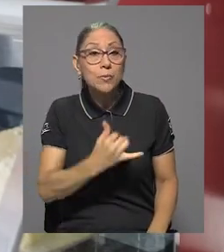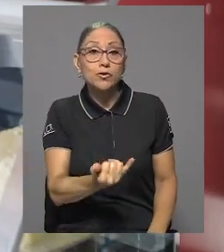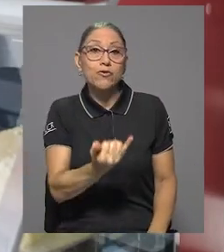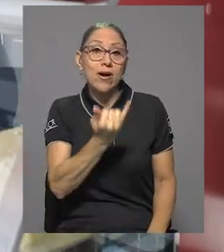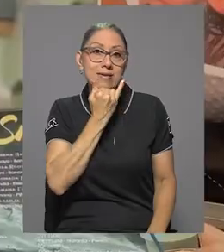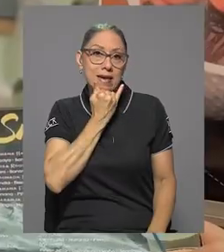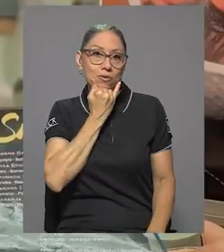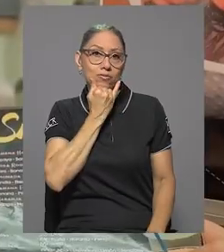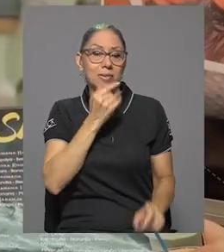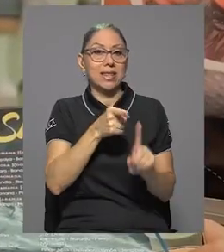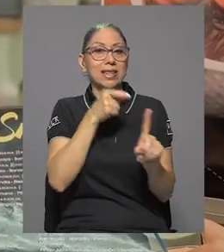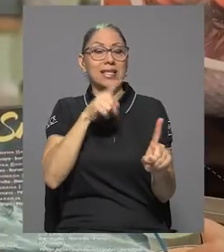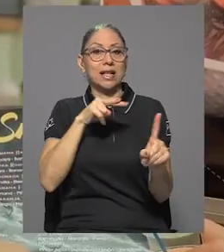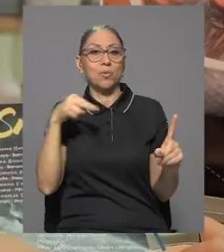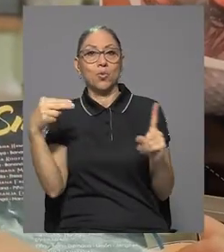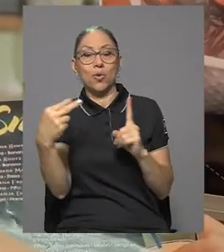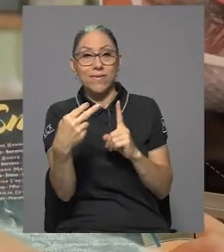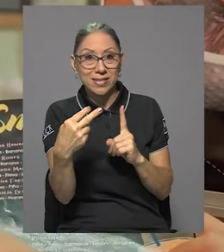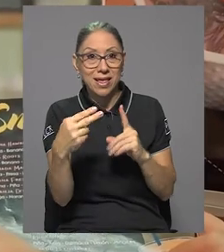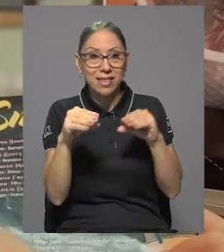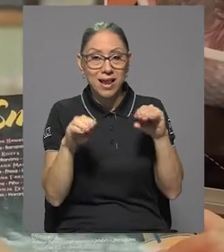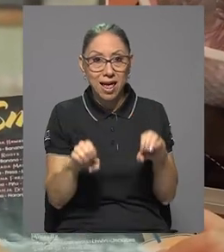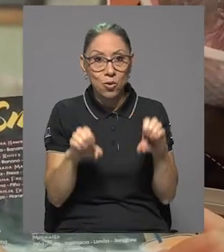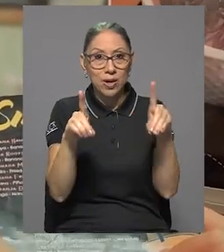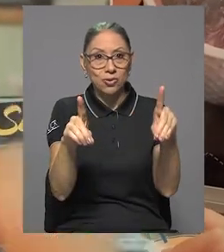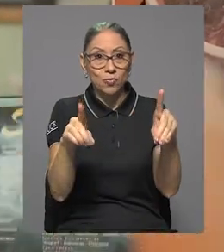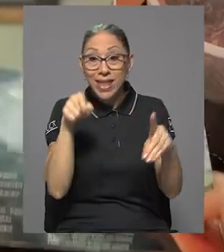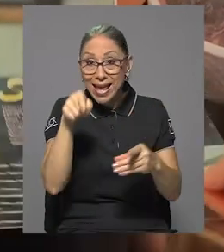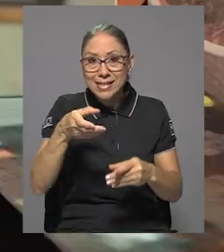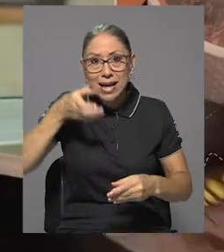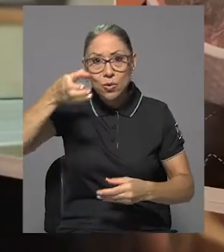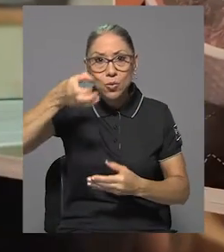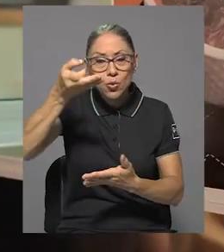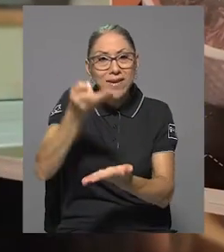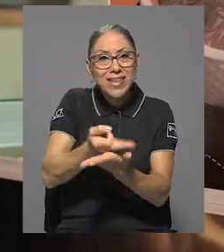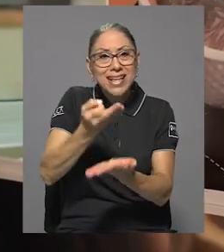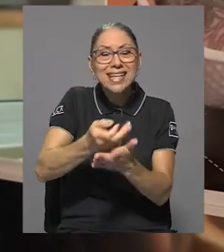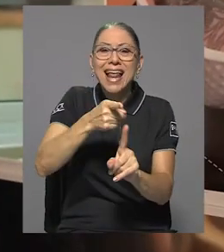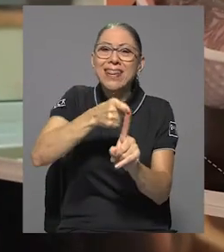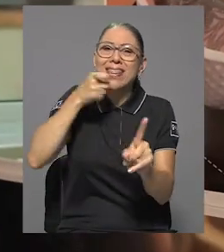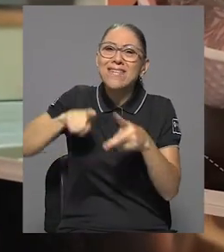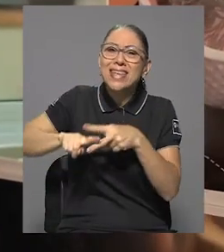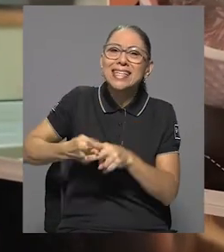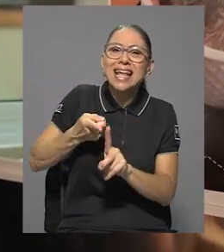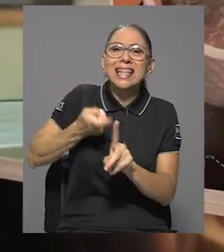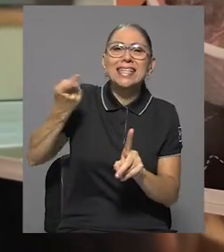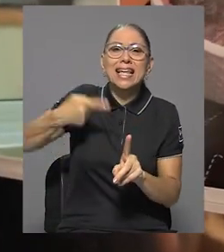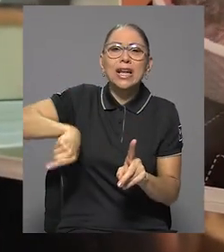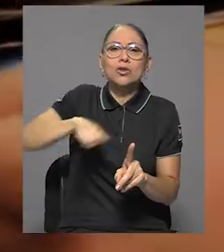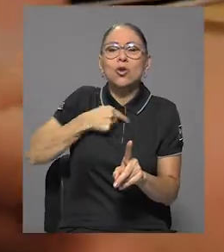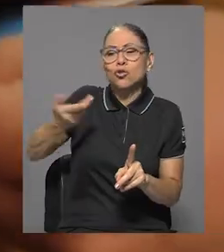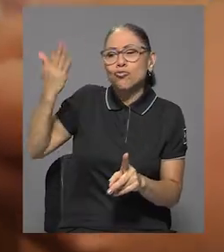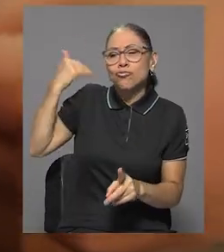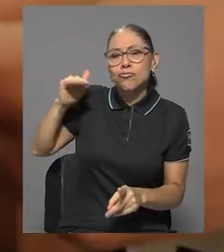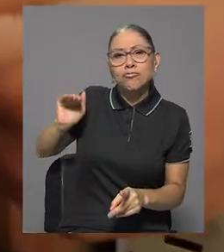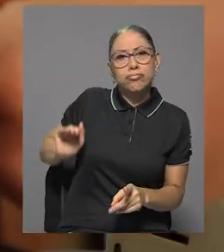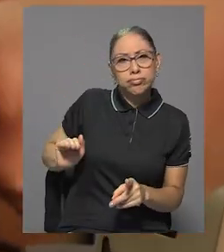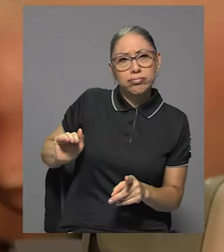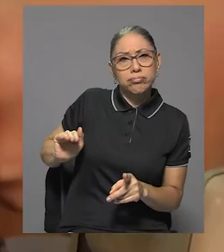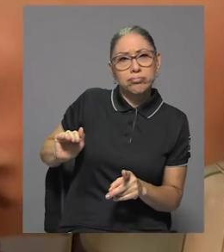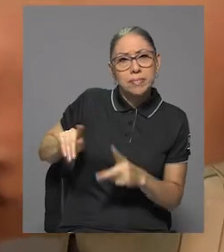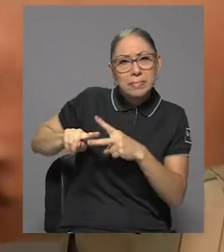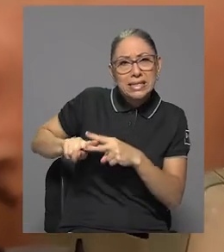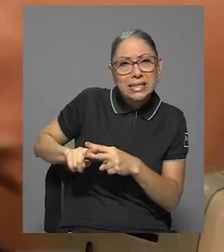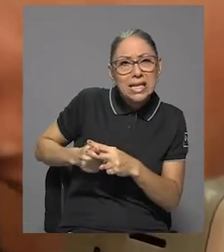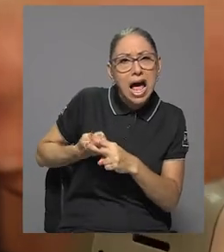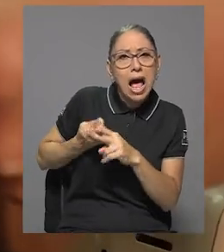educación porque esta cultura financiera se tiene que iniciar desde que estamos en los primeros niveles de educación. Nos hemos ido más bien